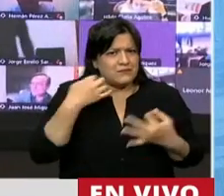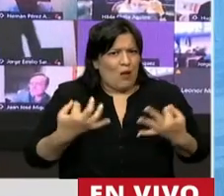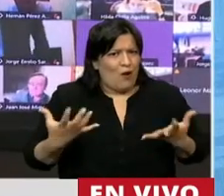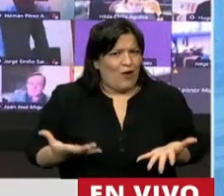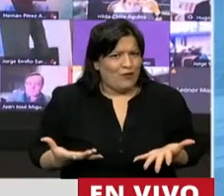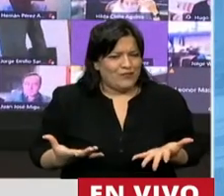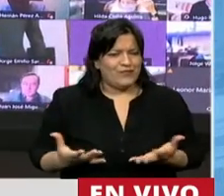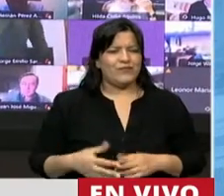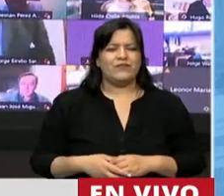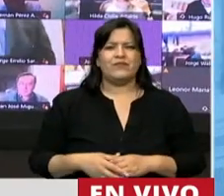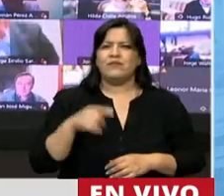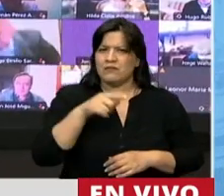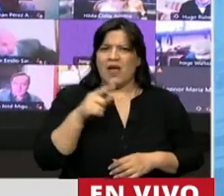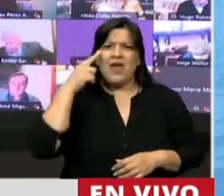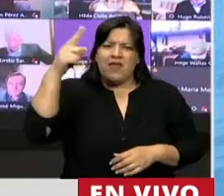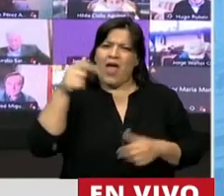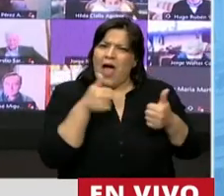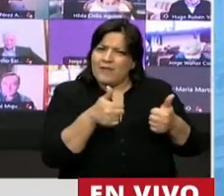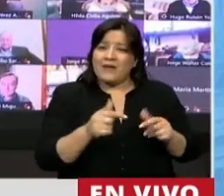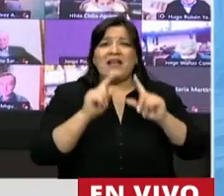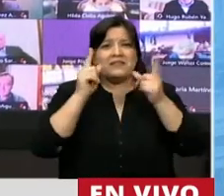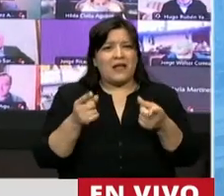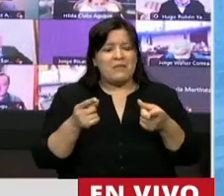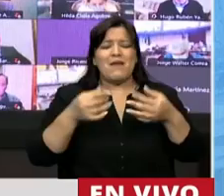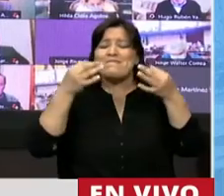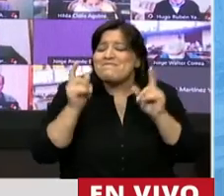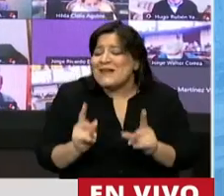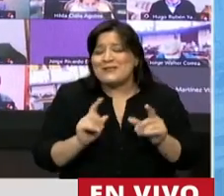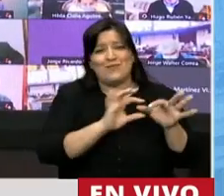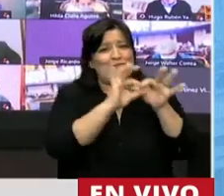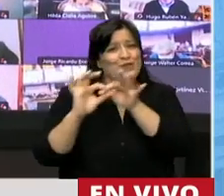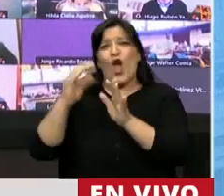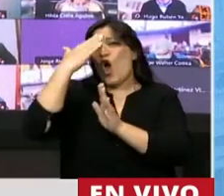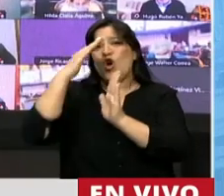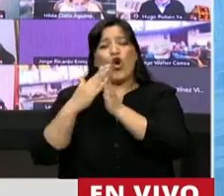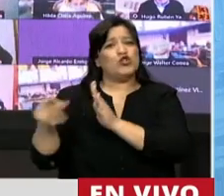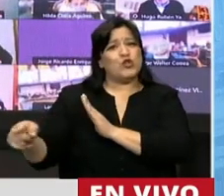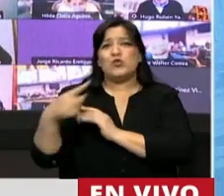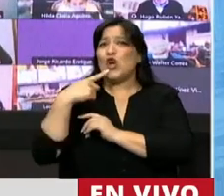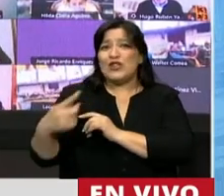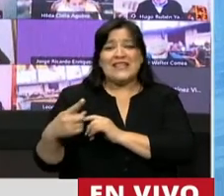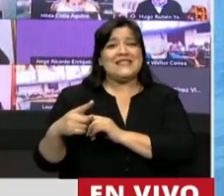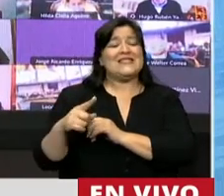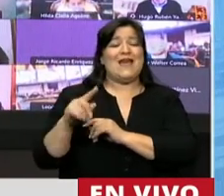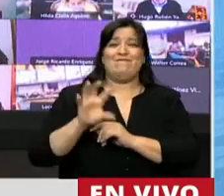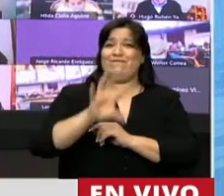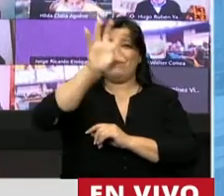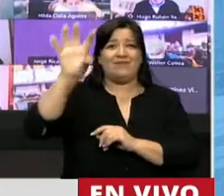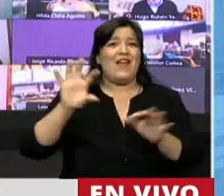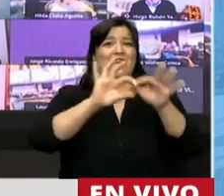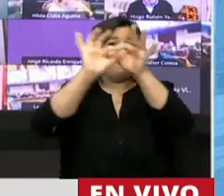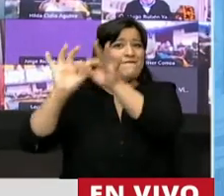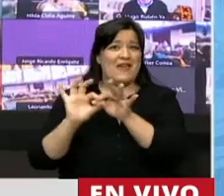una buena idea, pero además es noble. Nuestra Constitución nos configuró como un Estado federal, lo que supone el